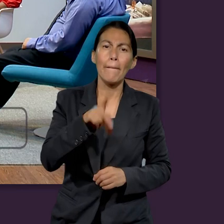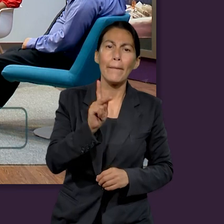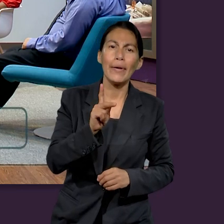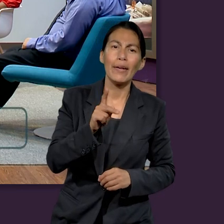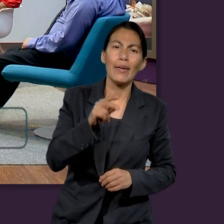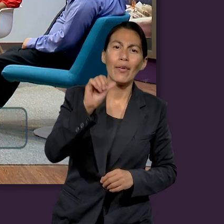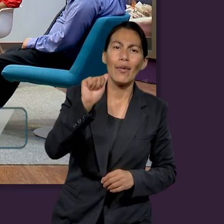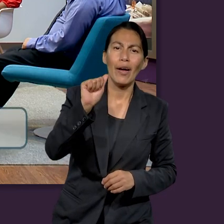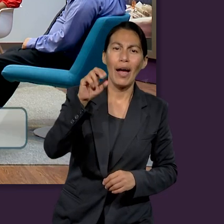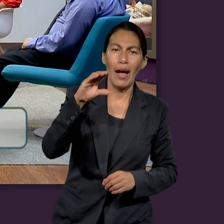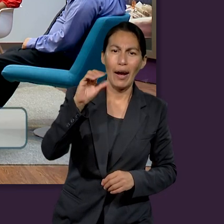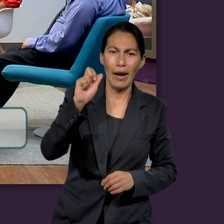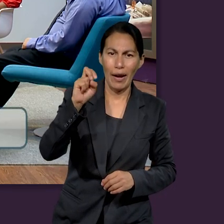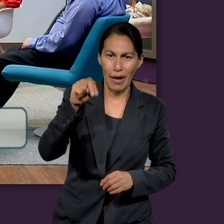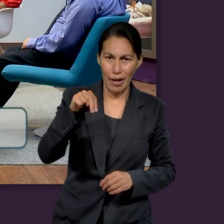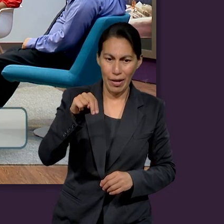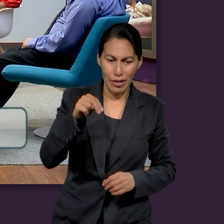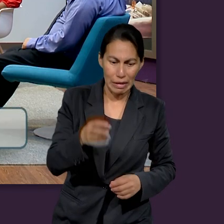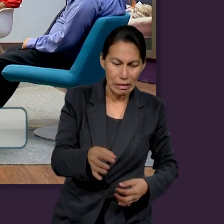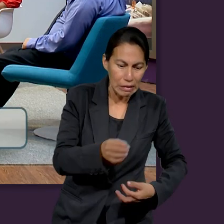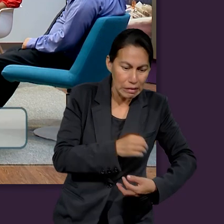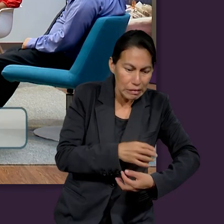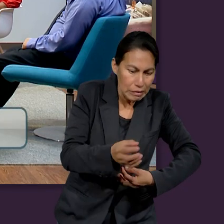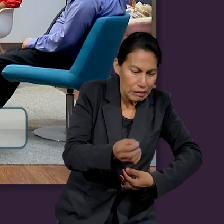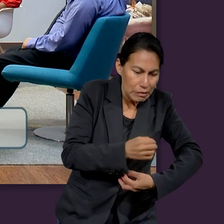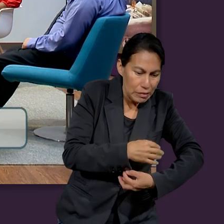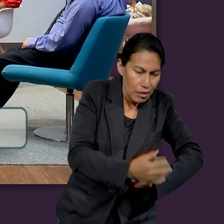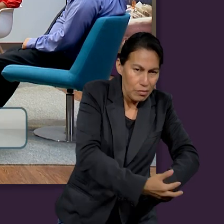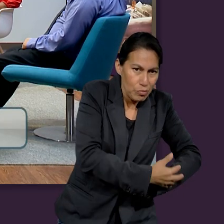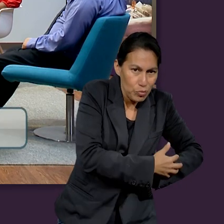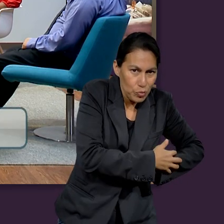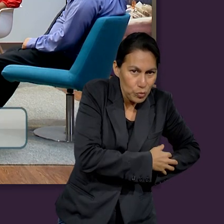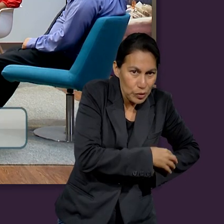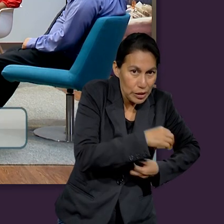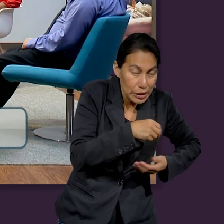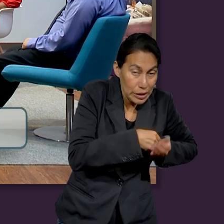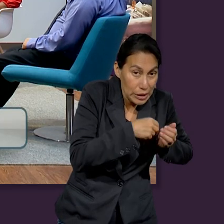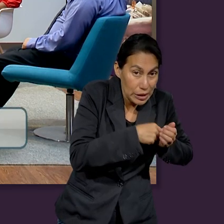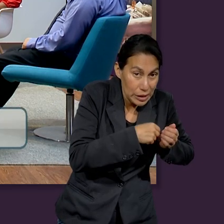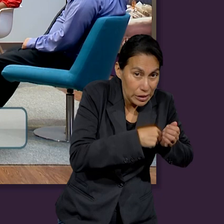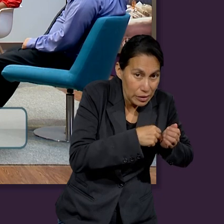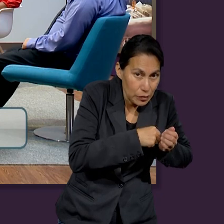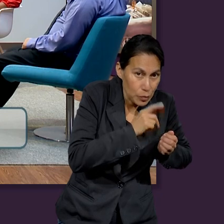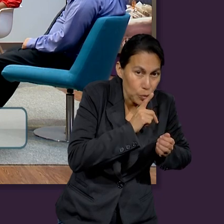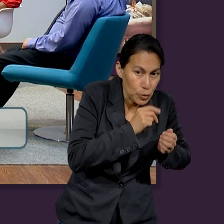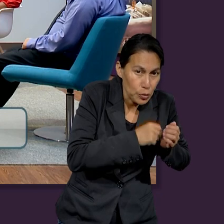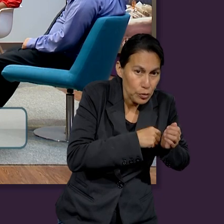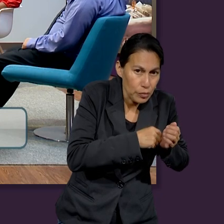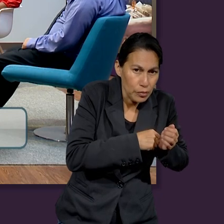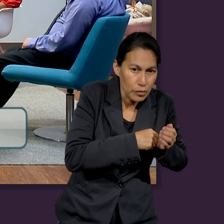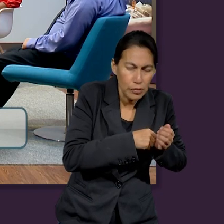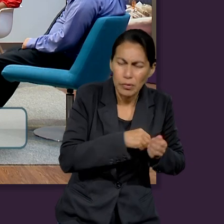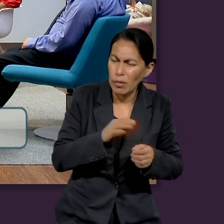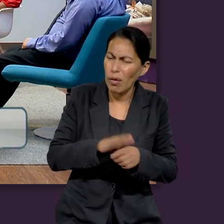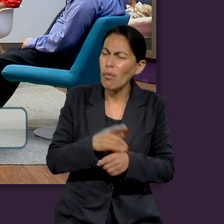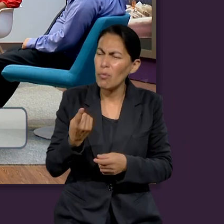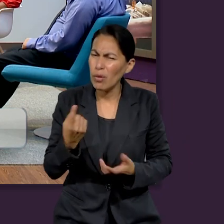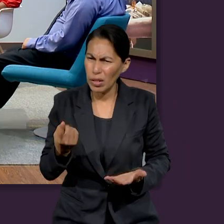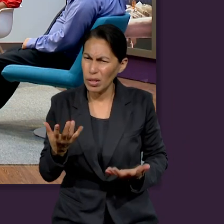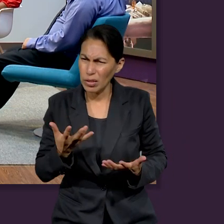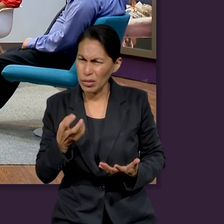porciones de lo que había en esa ciudad y lo guardó. ¿Por qué las tomó y por qué las guardó